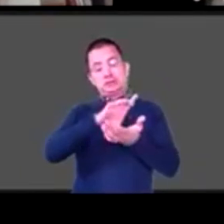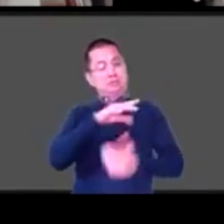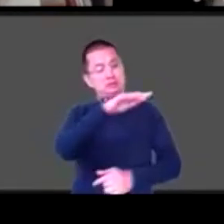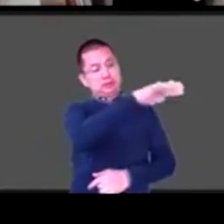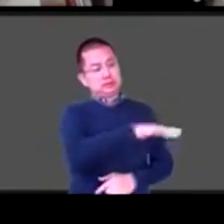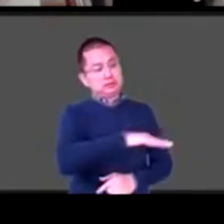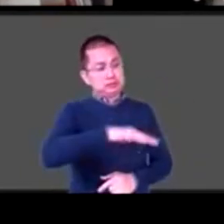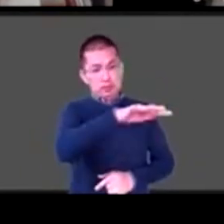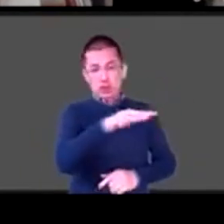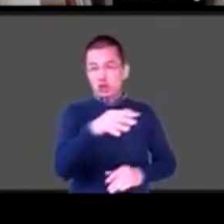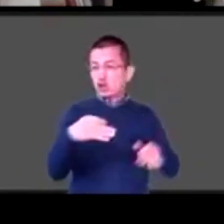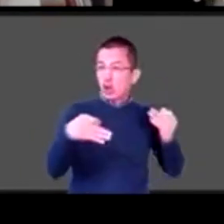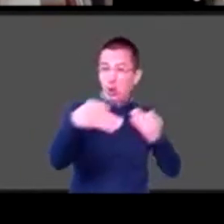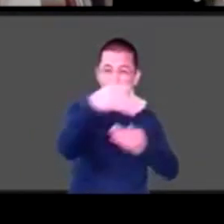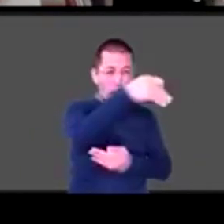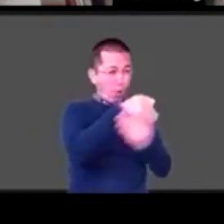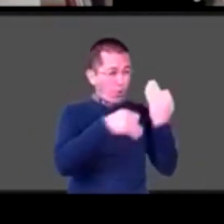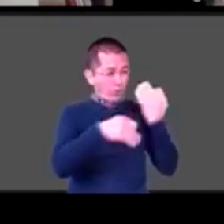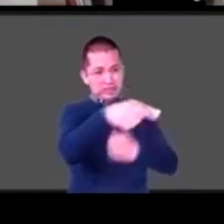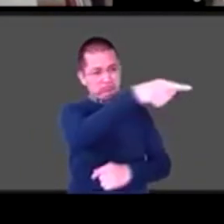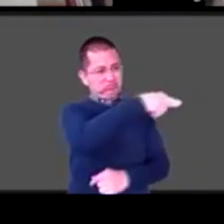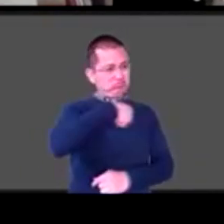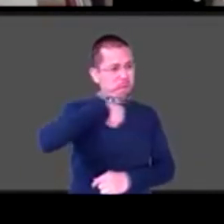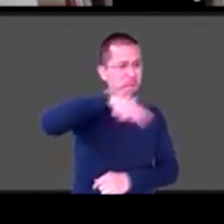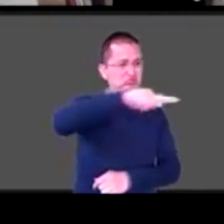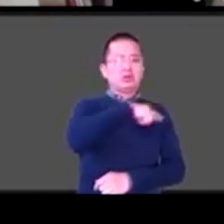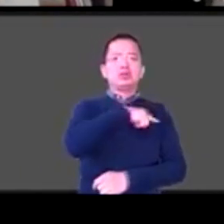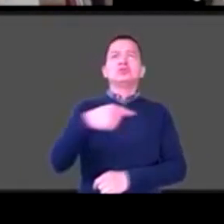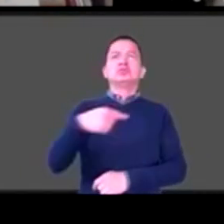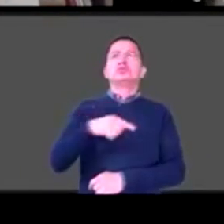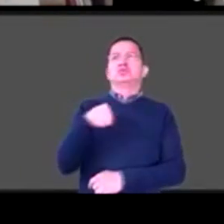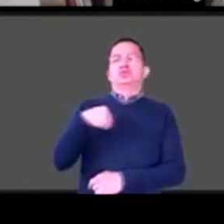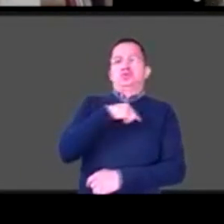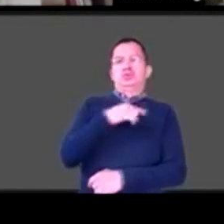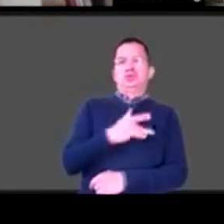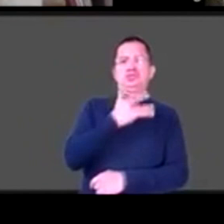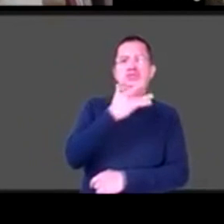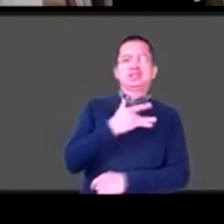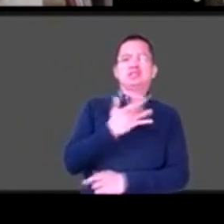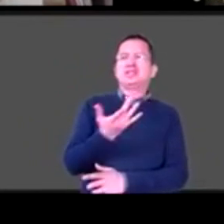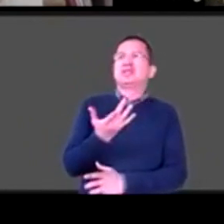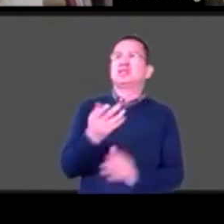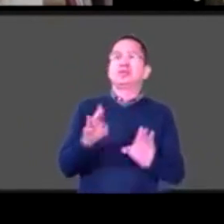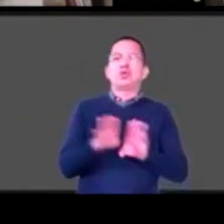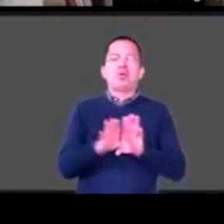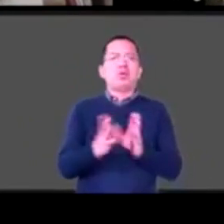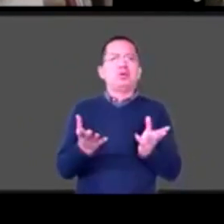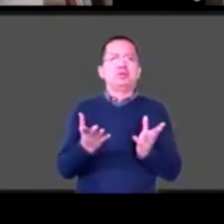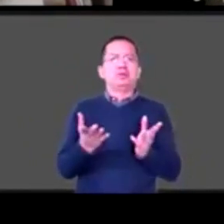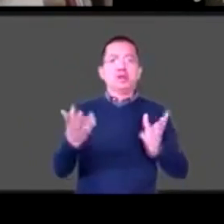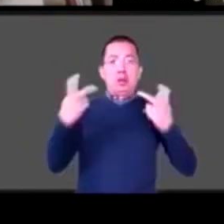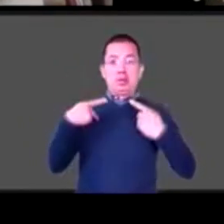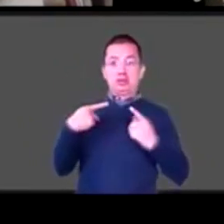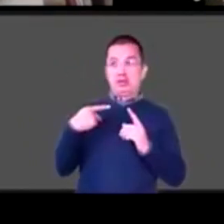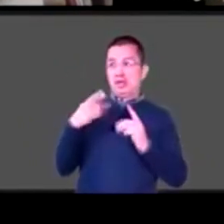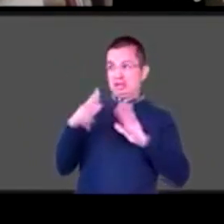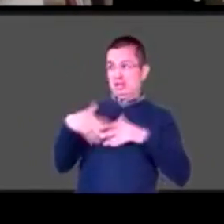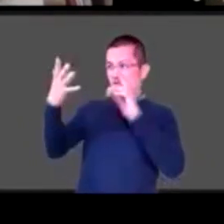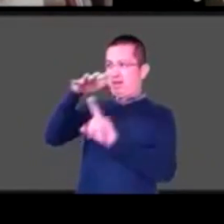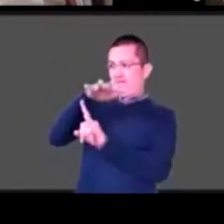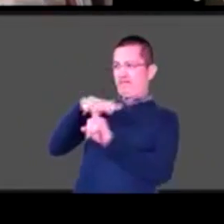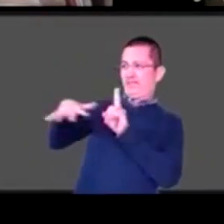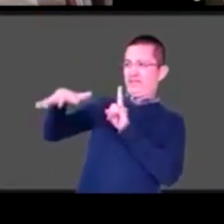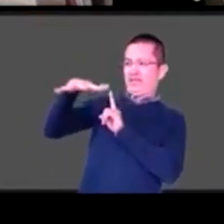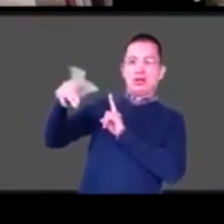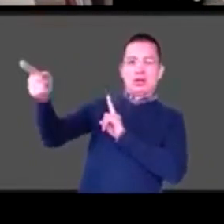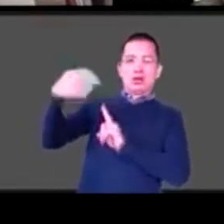vivimos y somos bendecidos, yo diría, por la comunidad que nos rodea. Yo cuando veía el video que